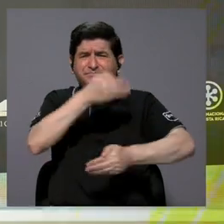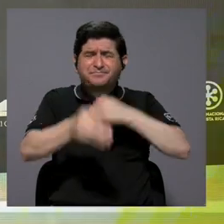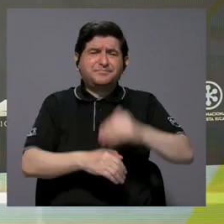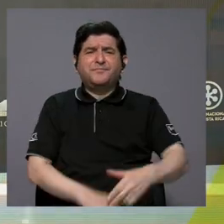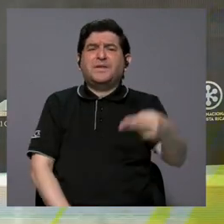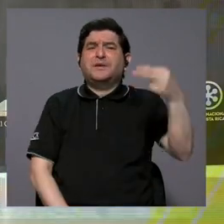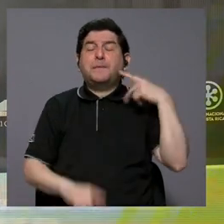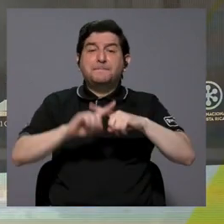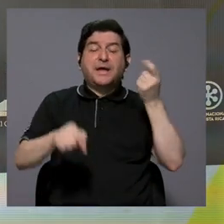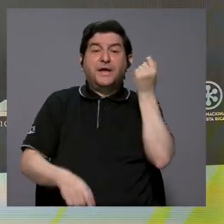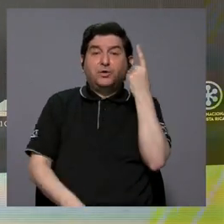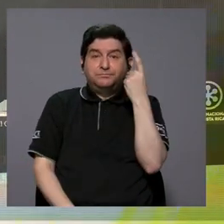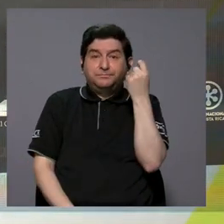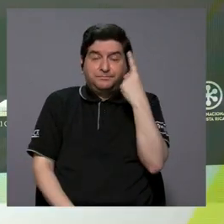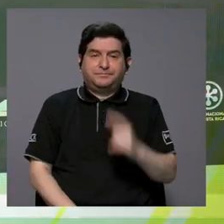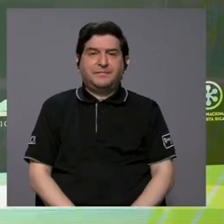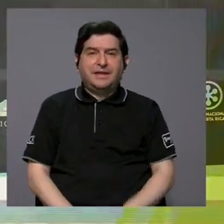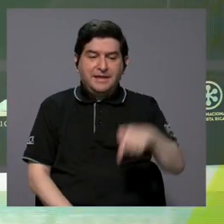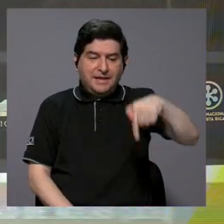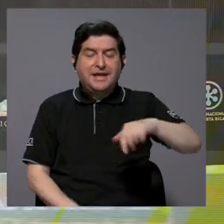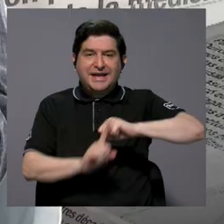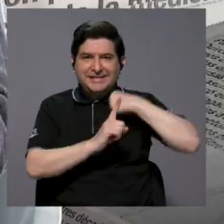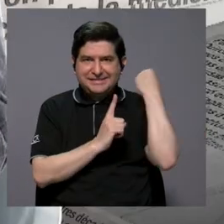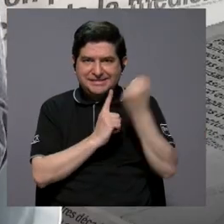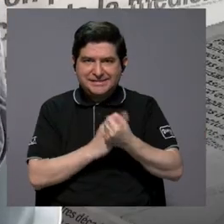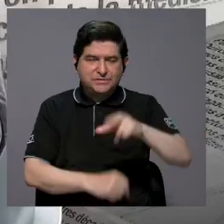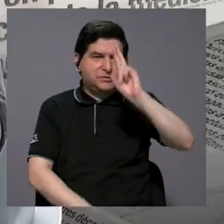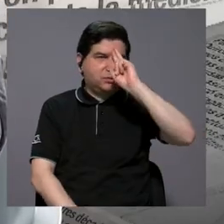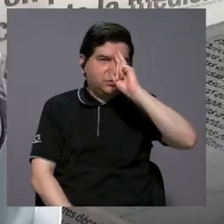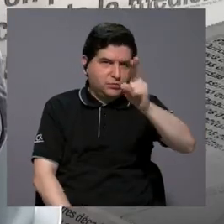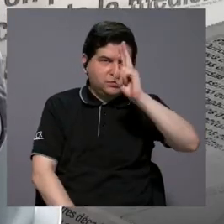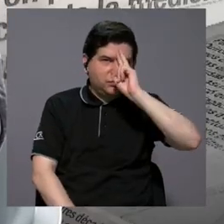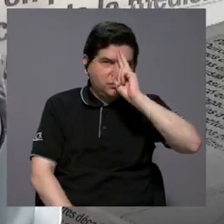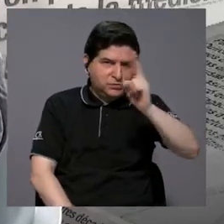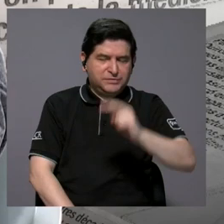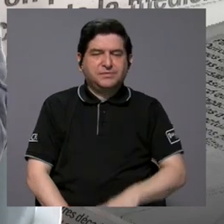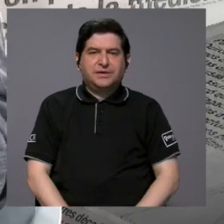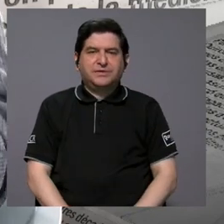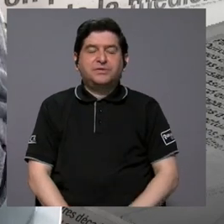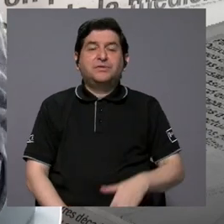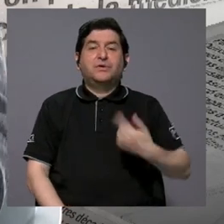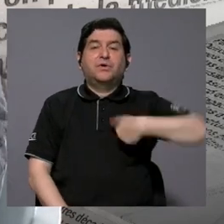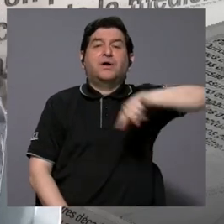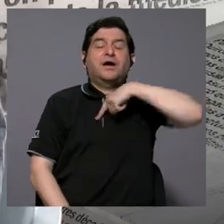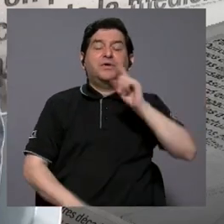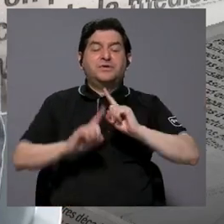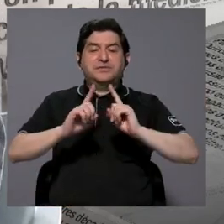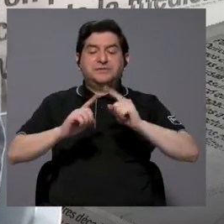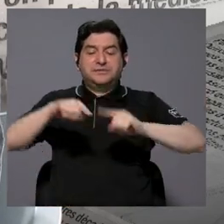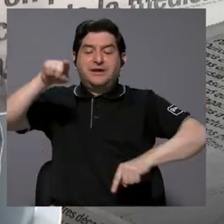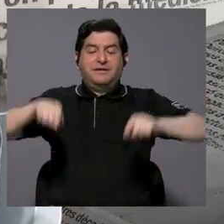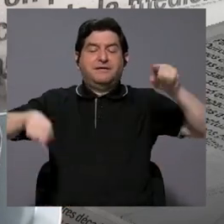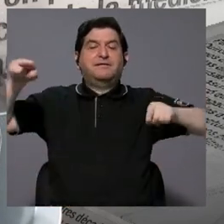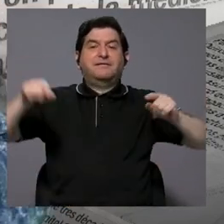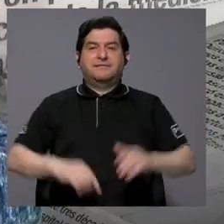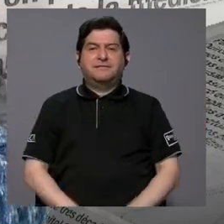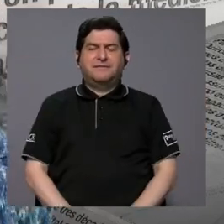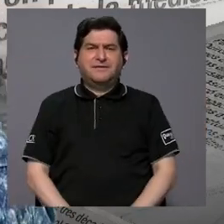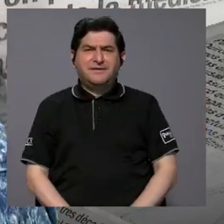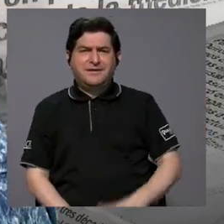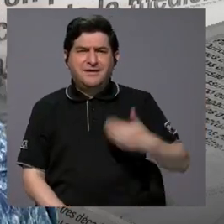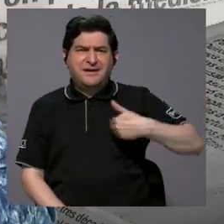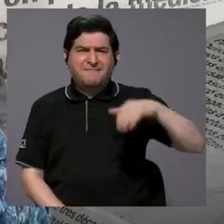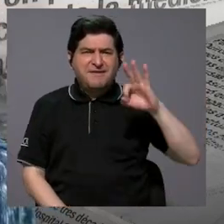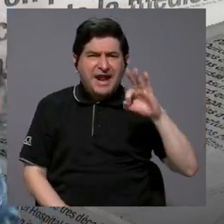historia, pero entendiéndonos en esta condición de respeto hacia nuestra diversidad. Y, Fernando,